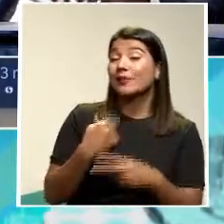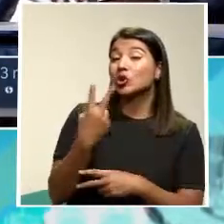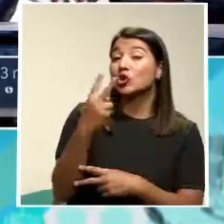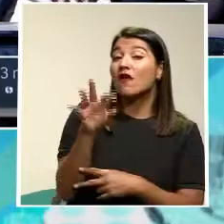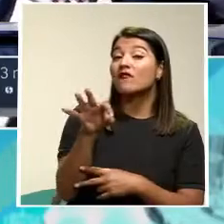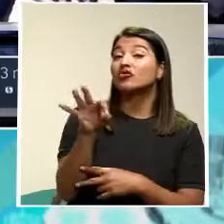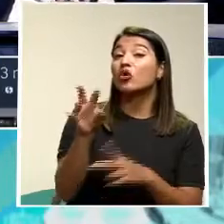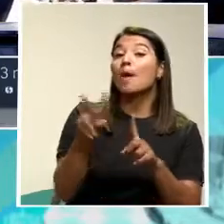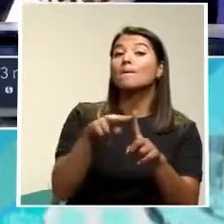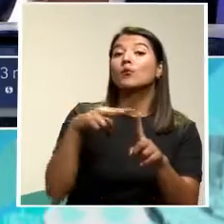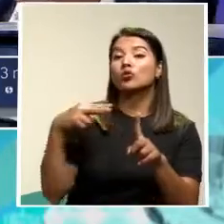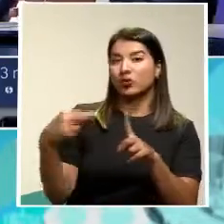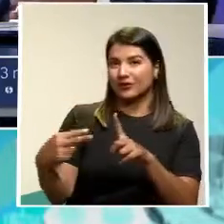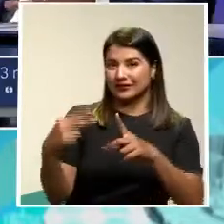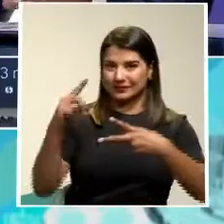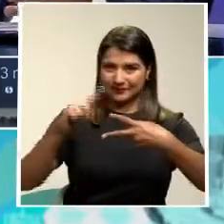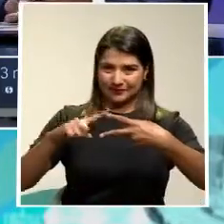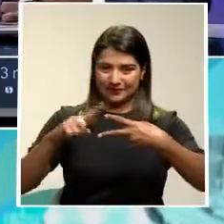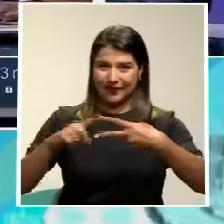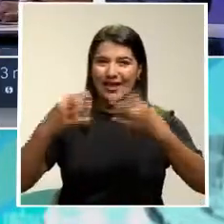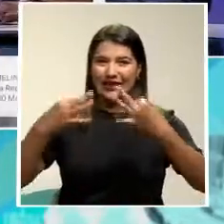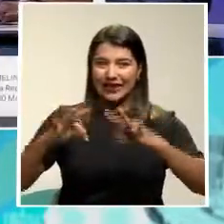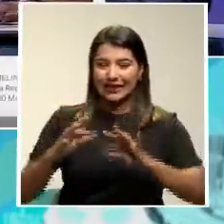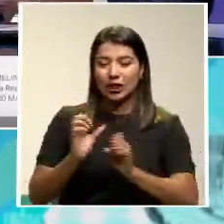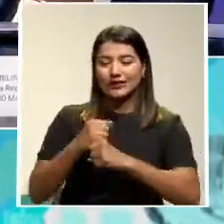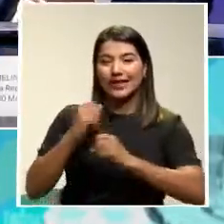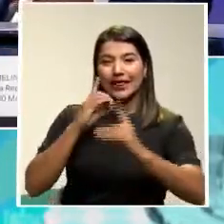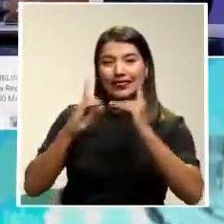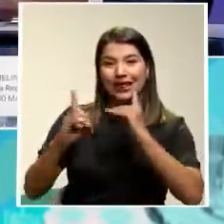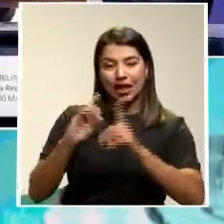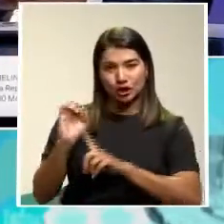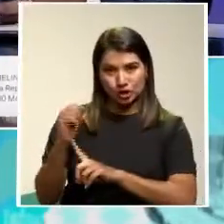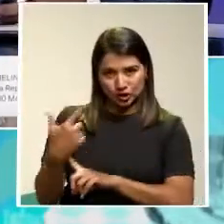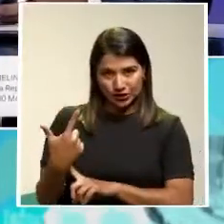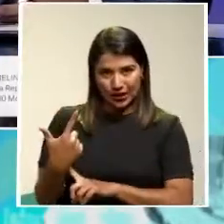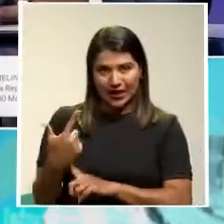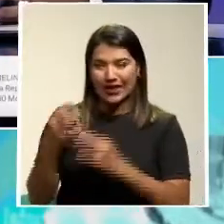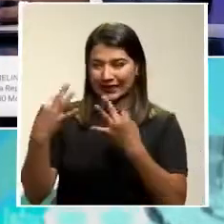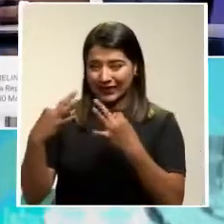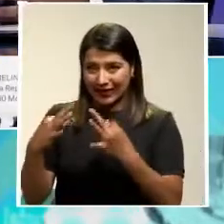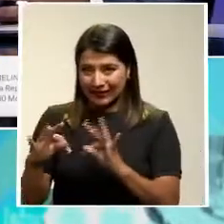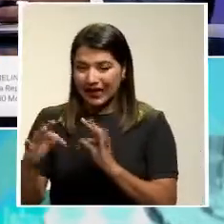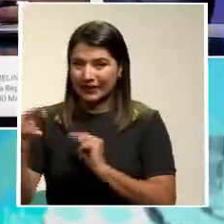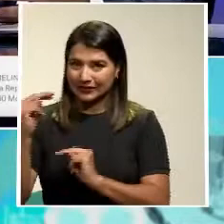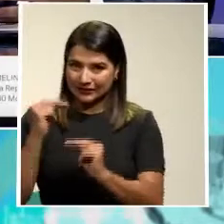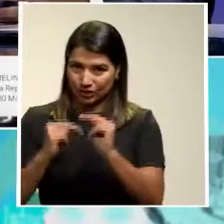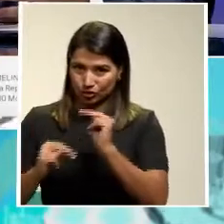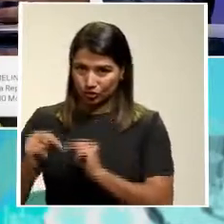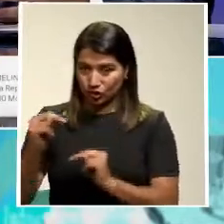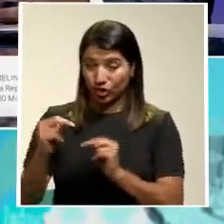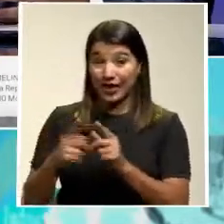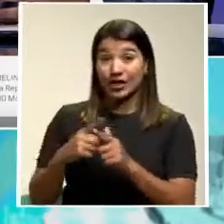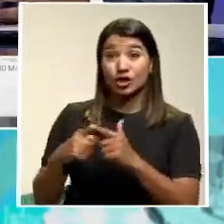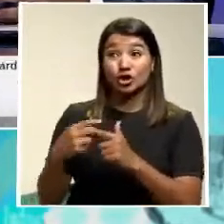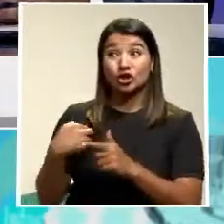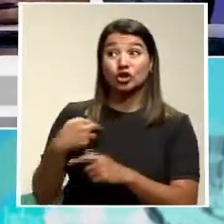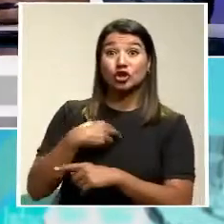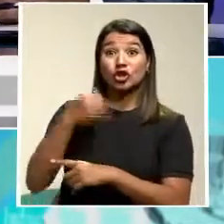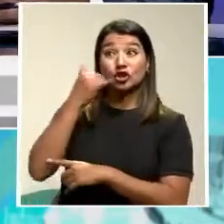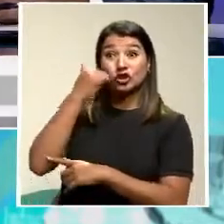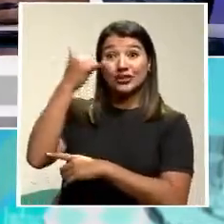primero fue Tratar de hacer Una mesa de diálogo social Una mesa de diálogo De conciliación Llamemos a estas empresas